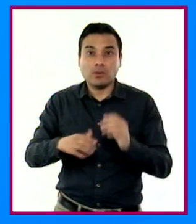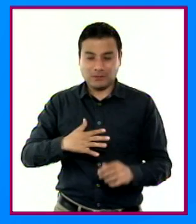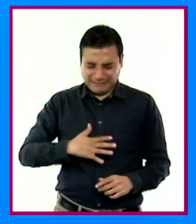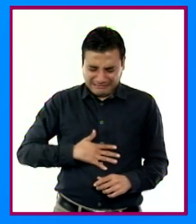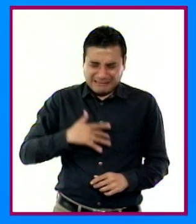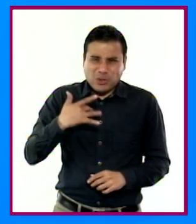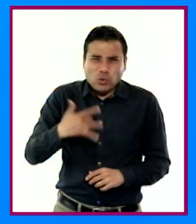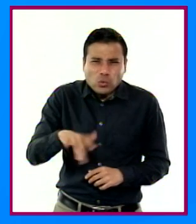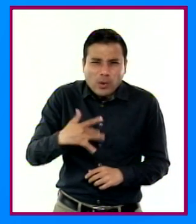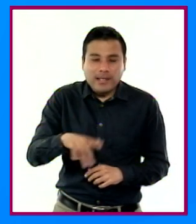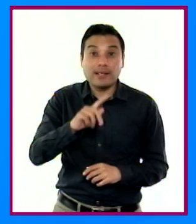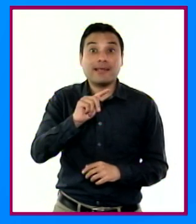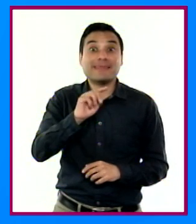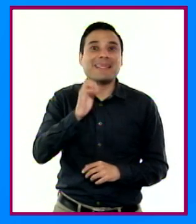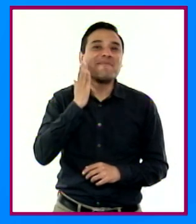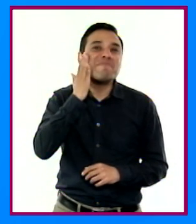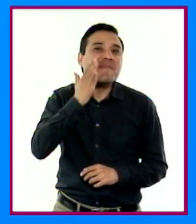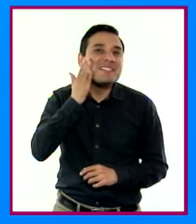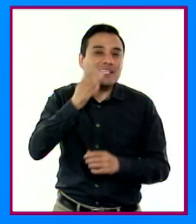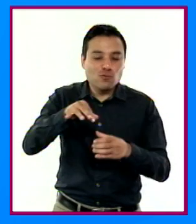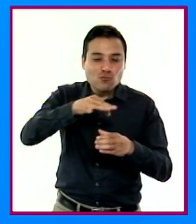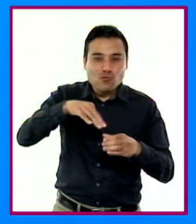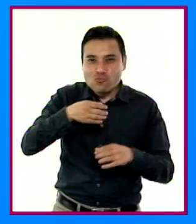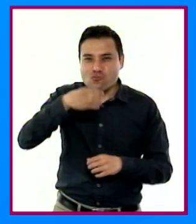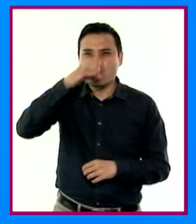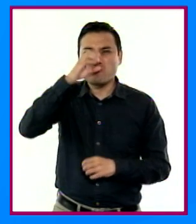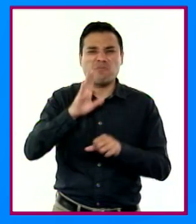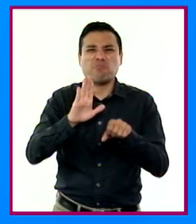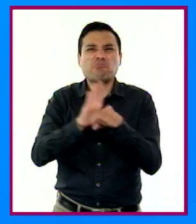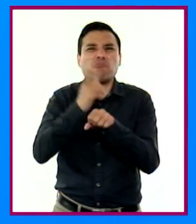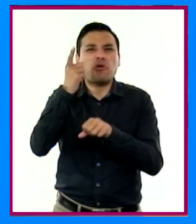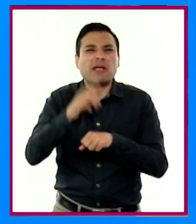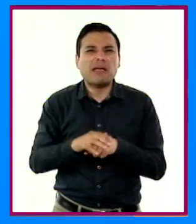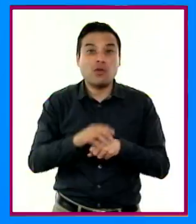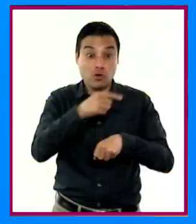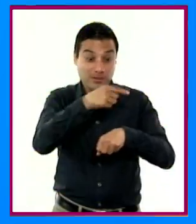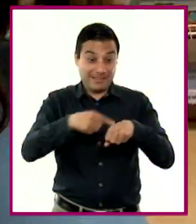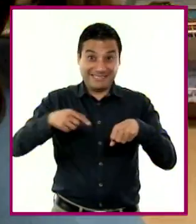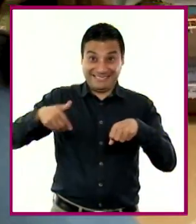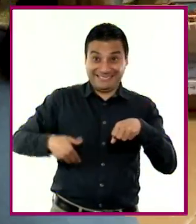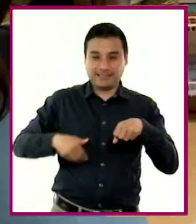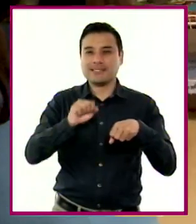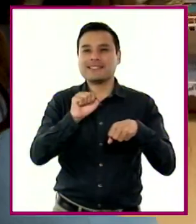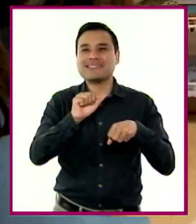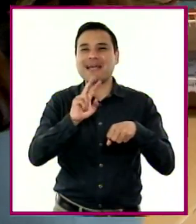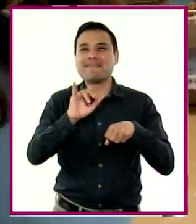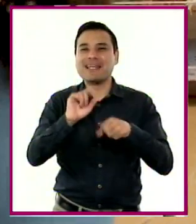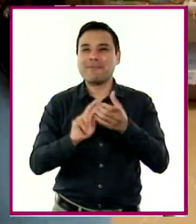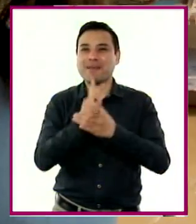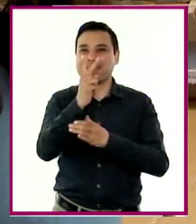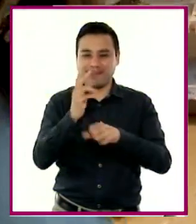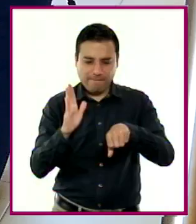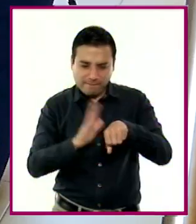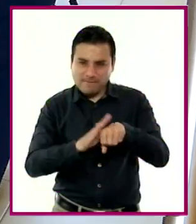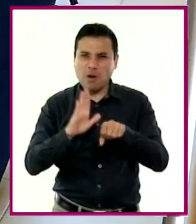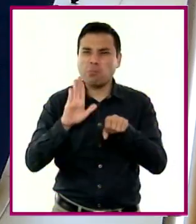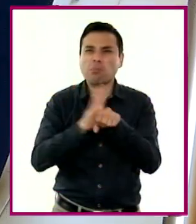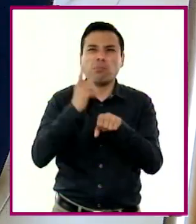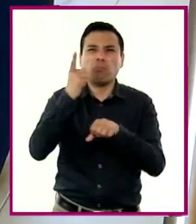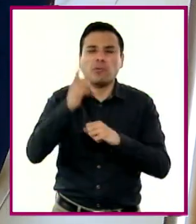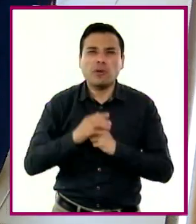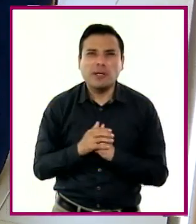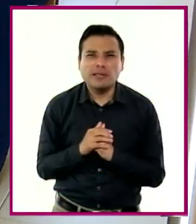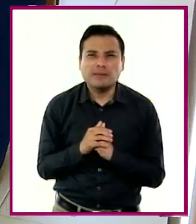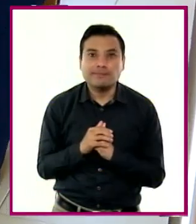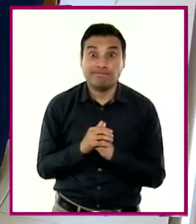taza de té de manzanilla? ¿O por qué una herida se cura con sábila o árnica? Los saberes se refieren a las distintas